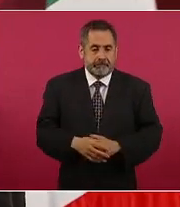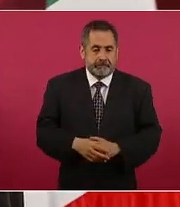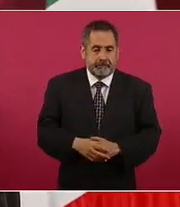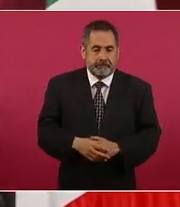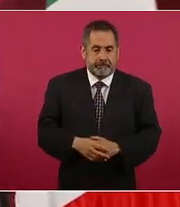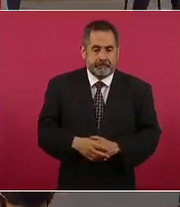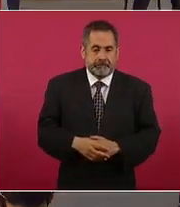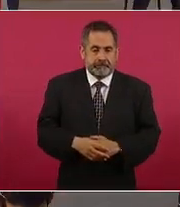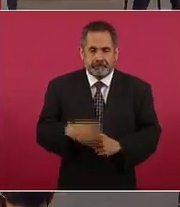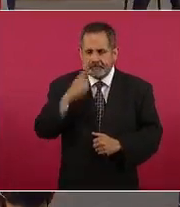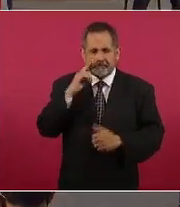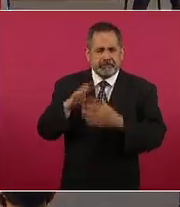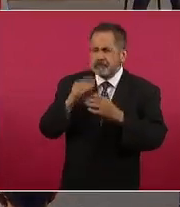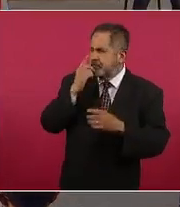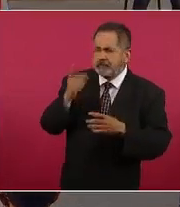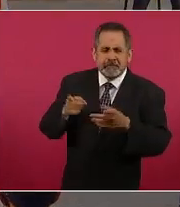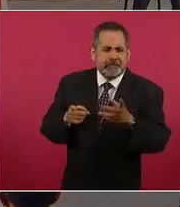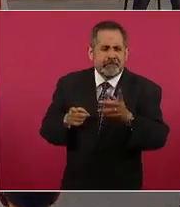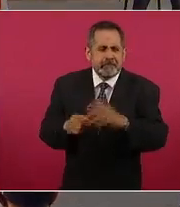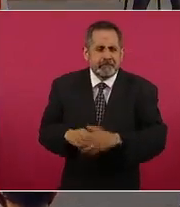a ver ¿qué dicen?